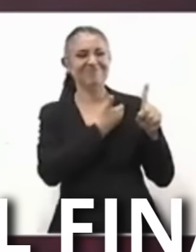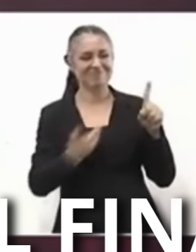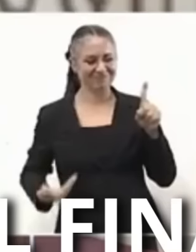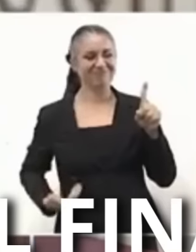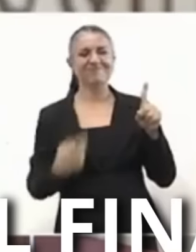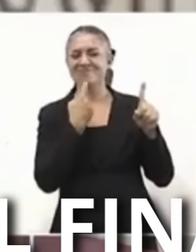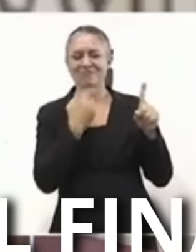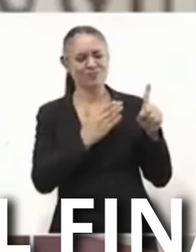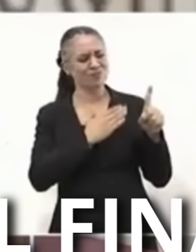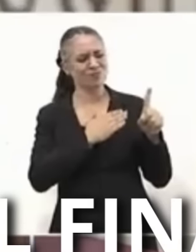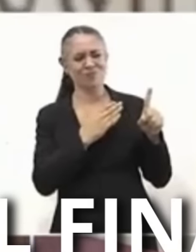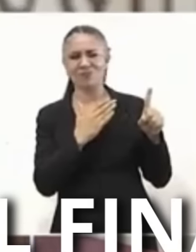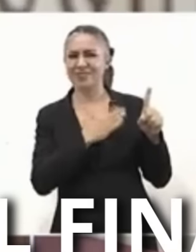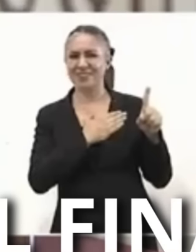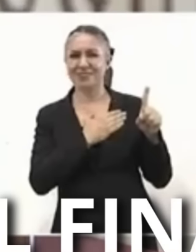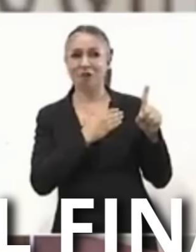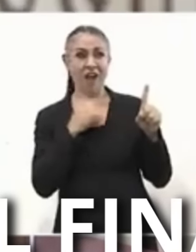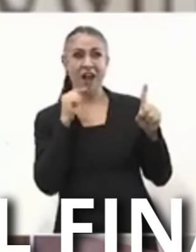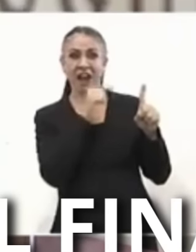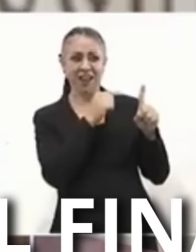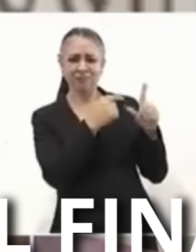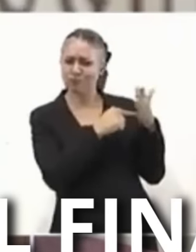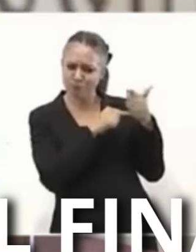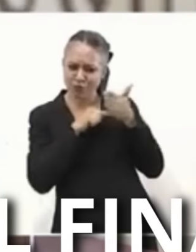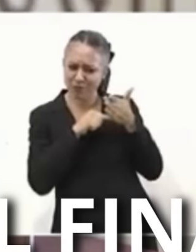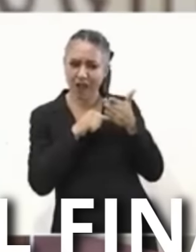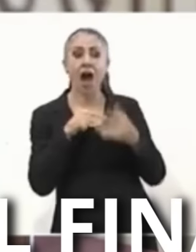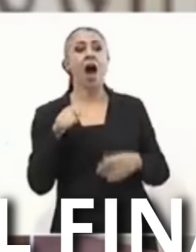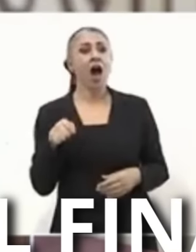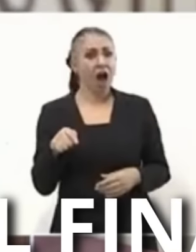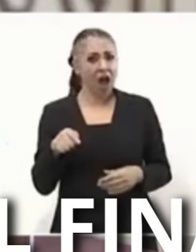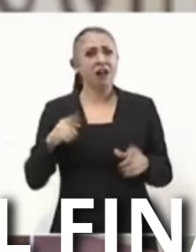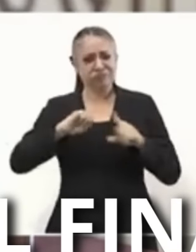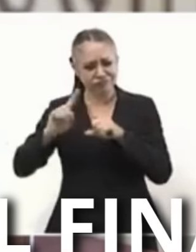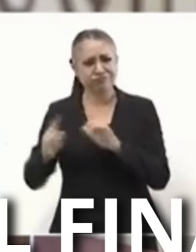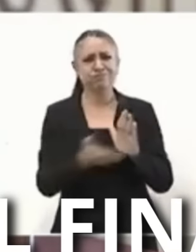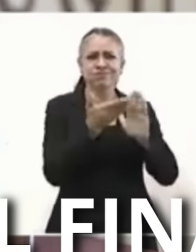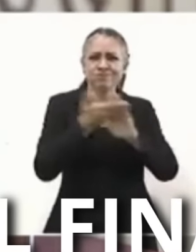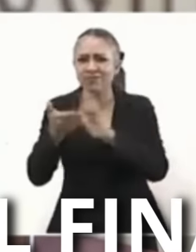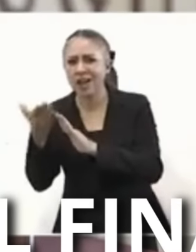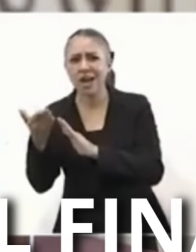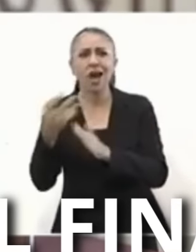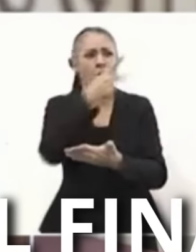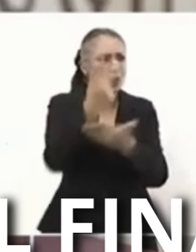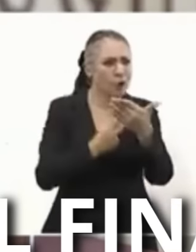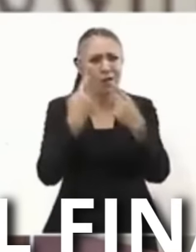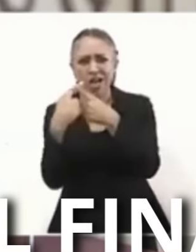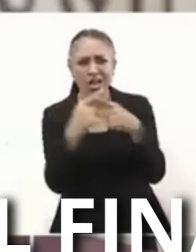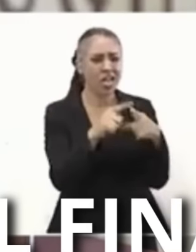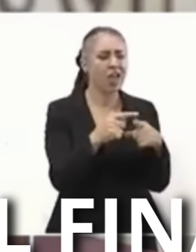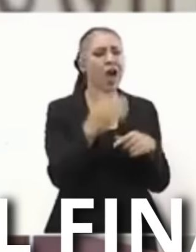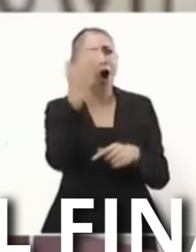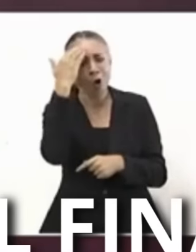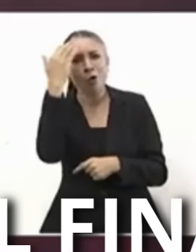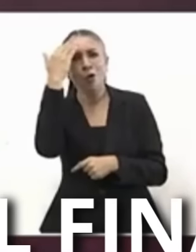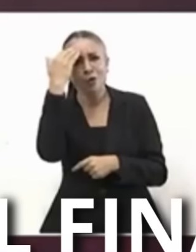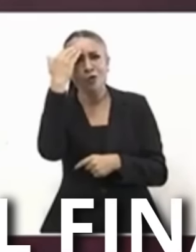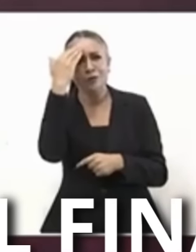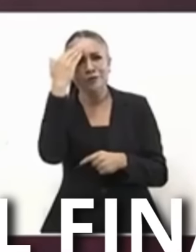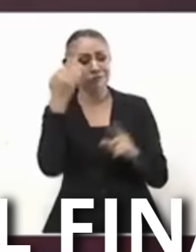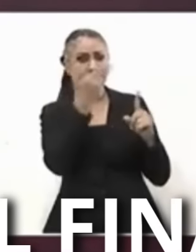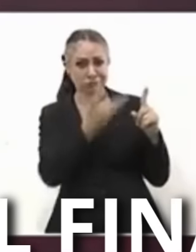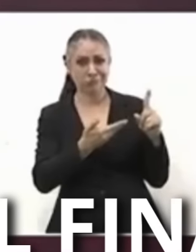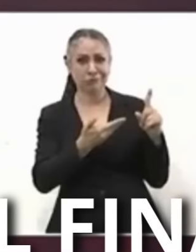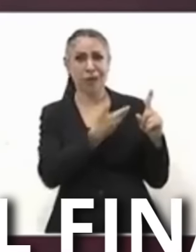Me ha mostrado las obras, las acciones, los programas En cada uno de los distintos estados de la